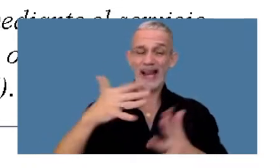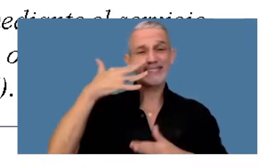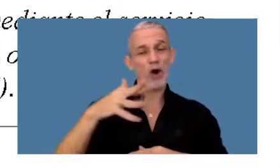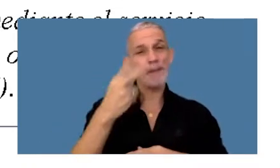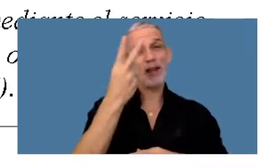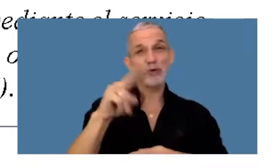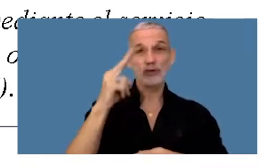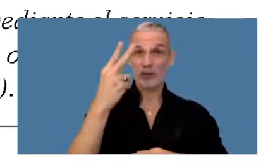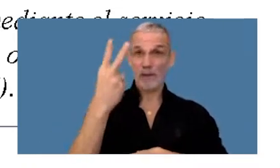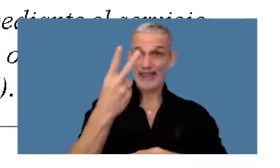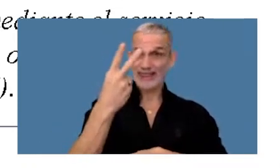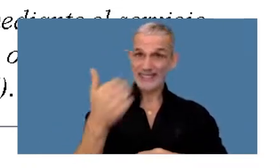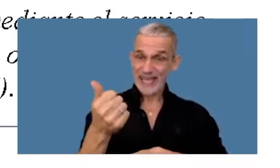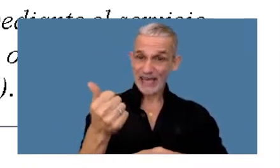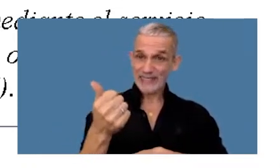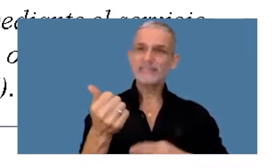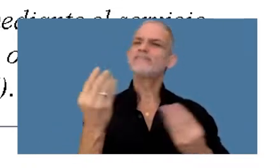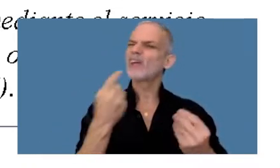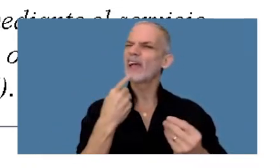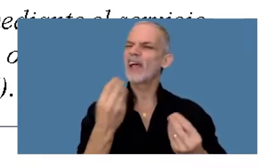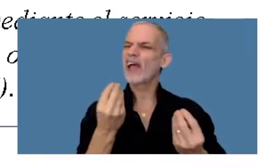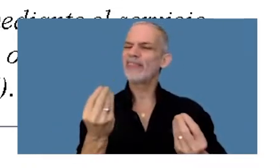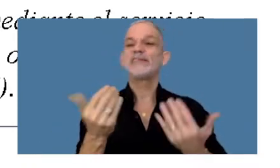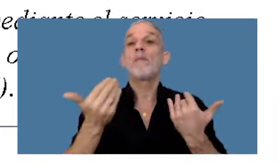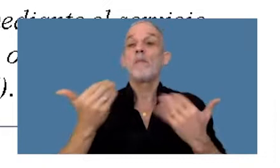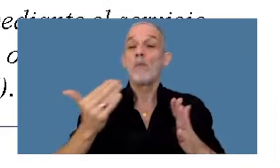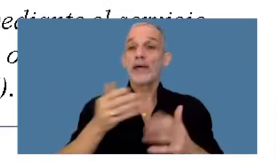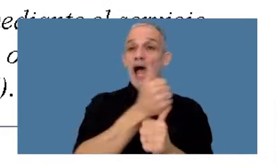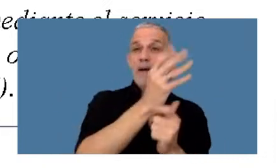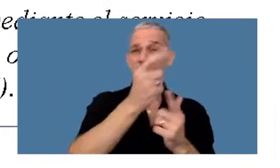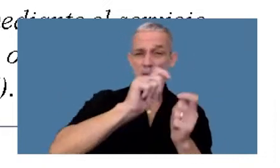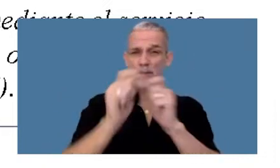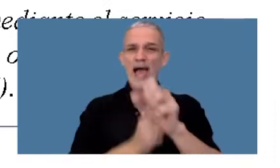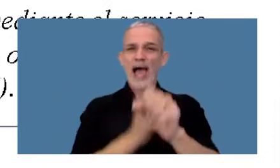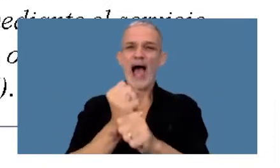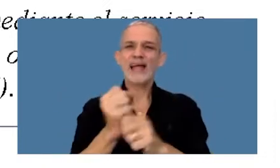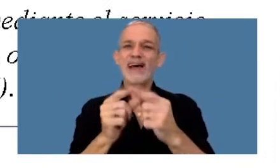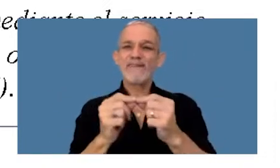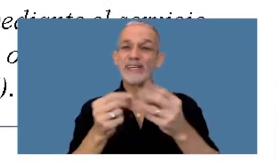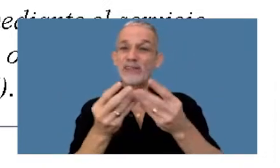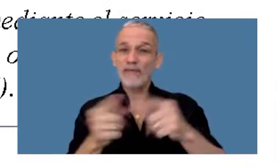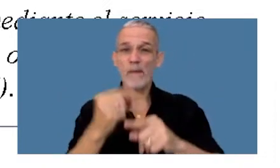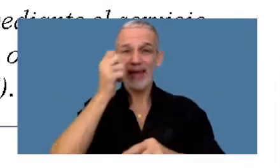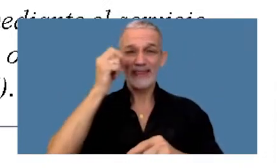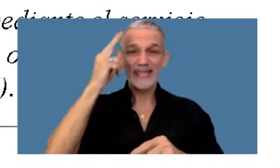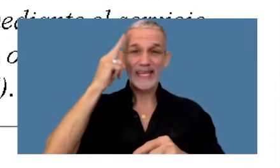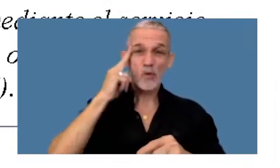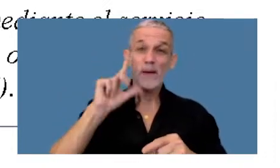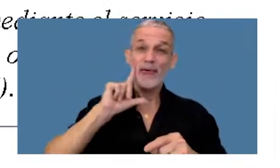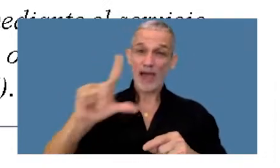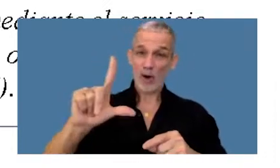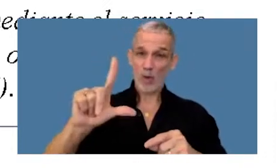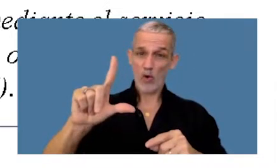.226, que podrá realizarse hasta el 29 de julio, es una excepción,